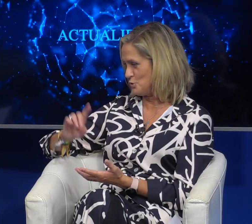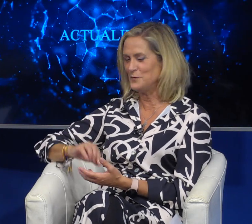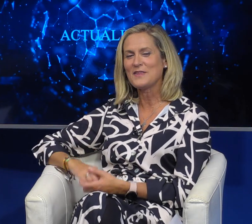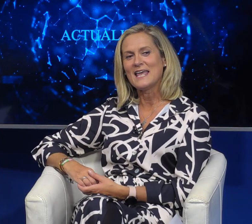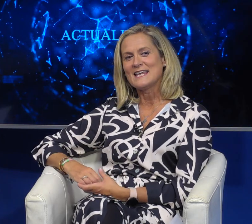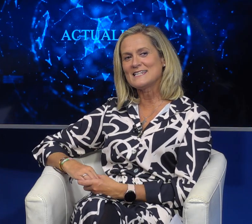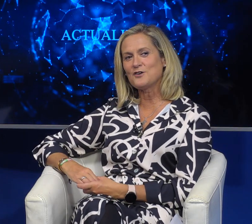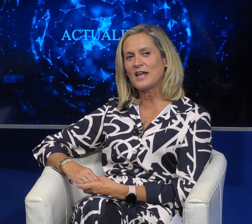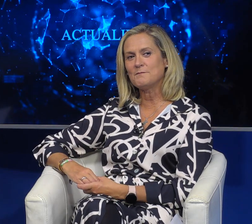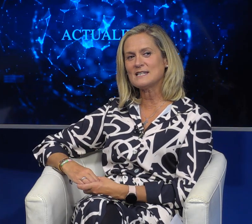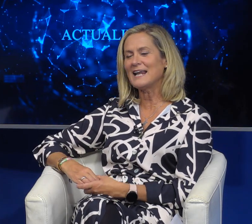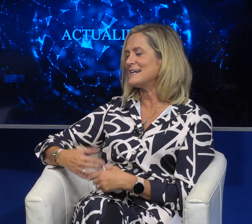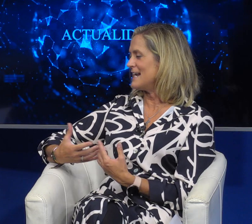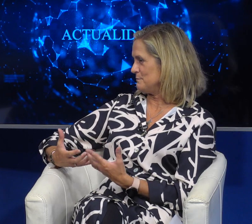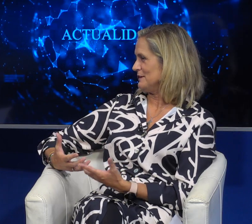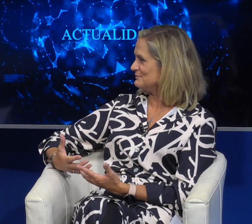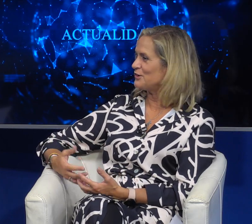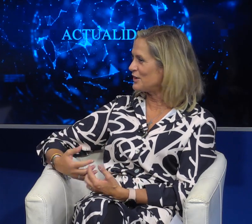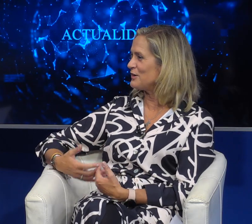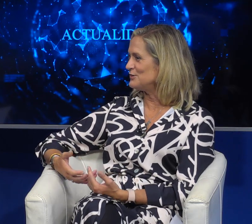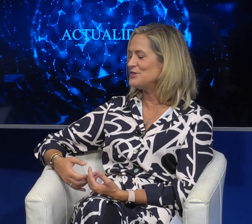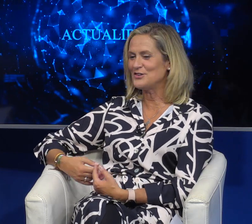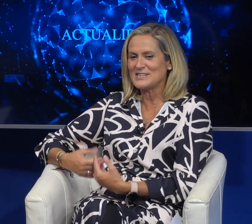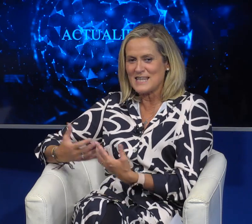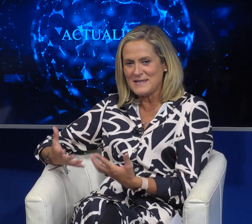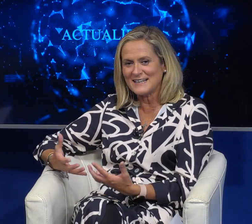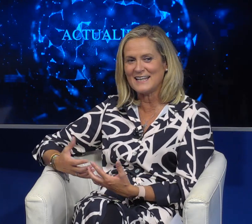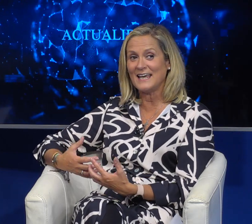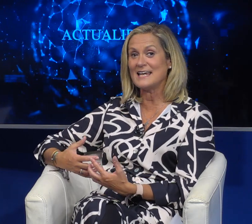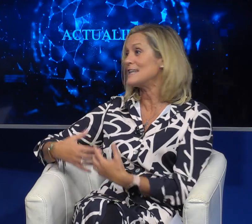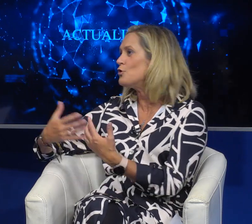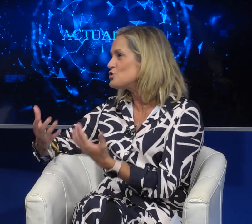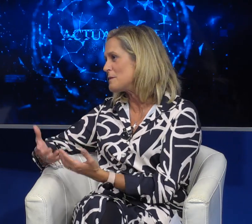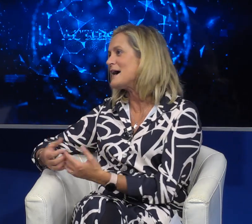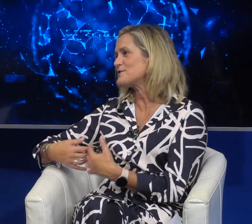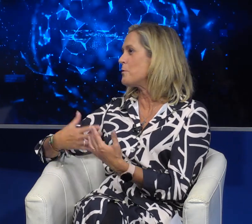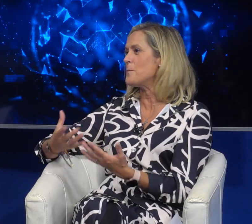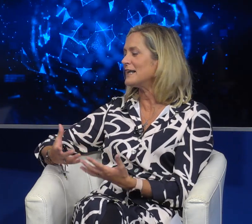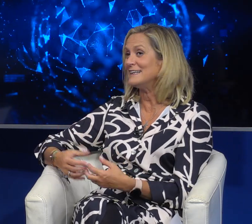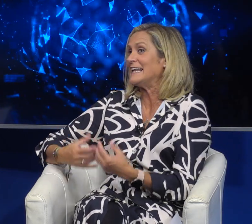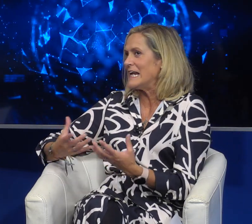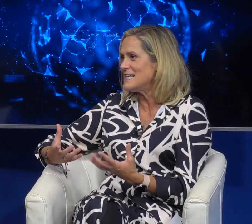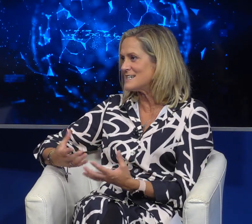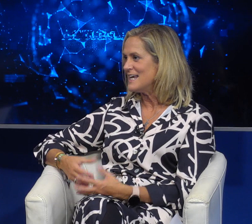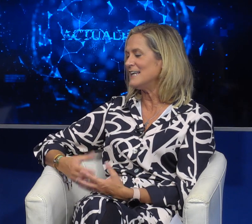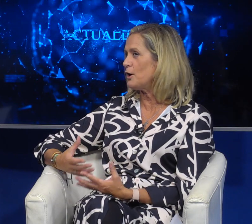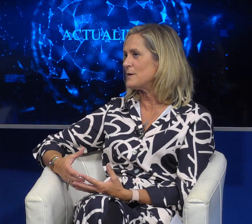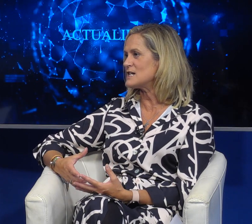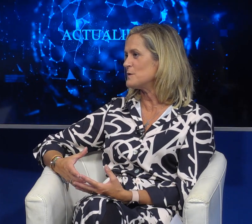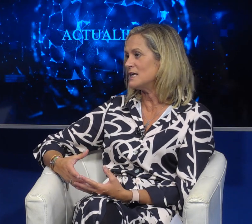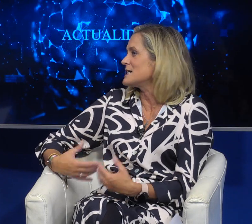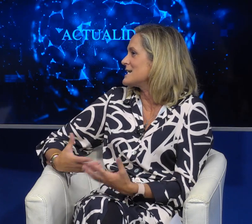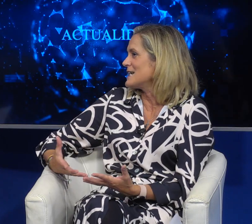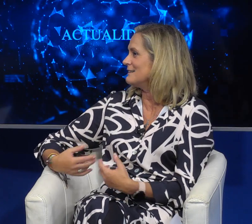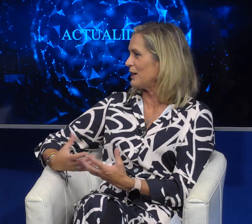haces mucho, sino que además alegras el alma. Yo creo que cuando uno se divierte, está con los demás, comparte, te ríes y te lo